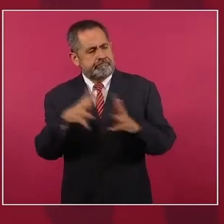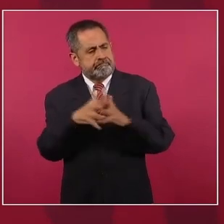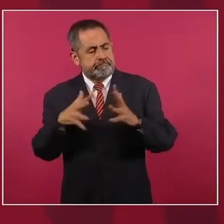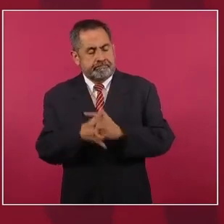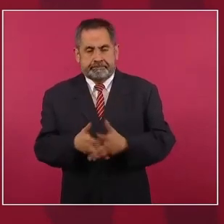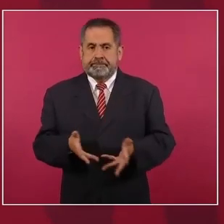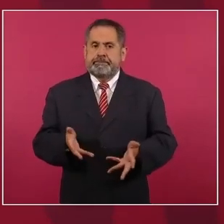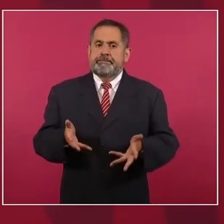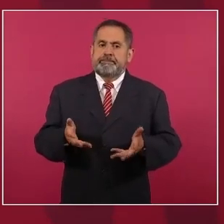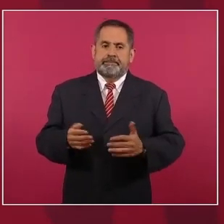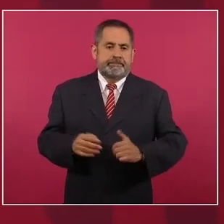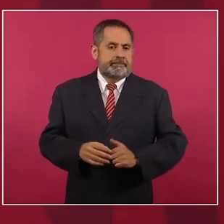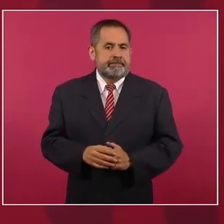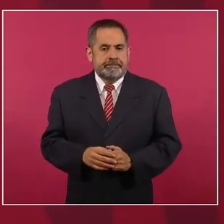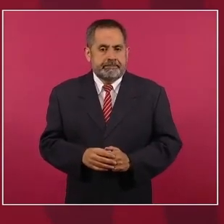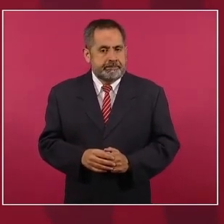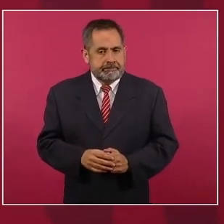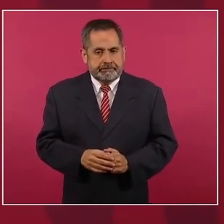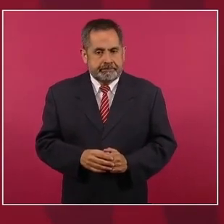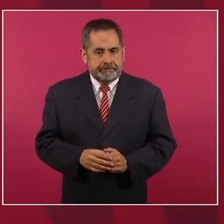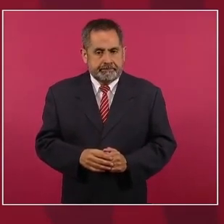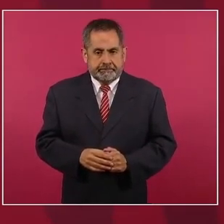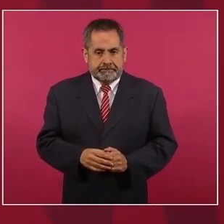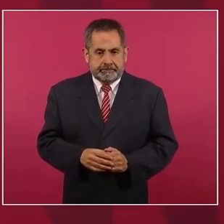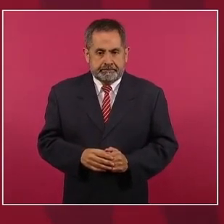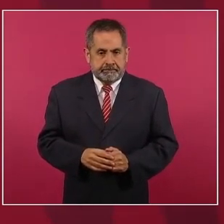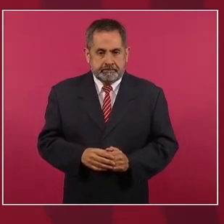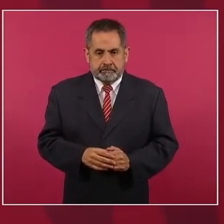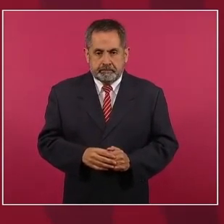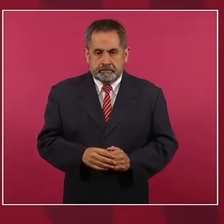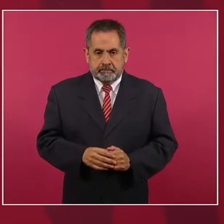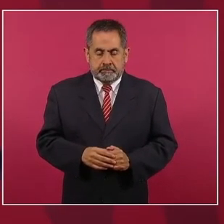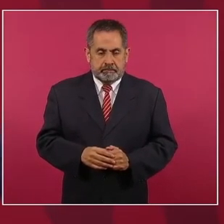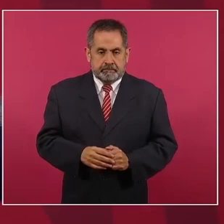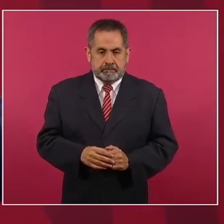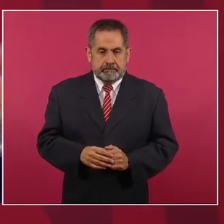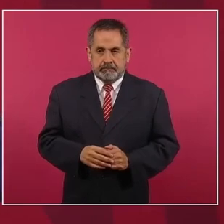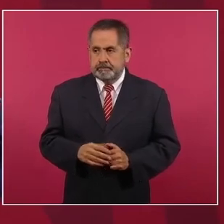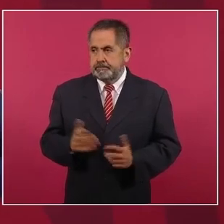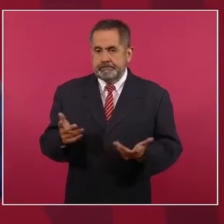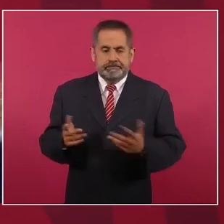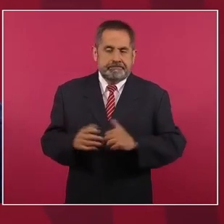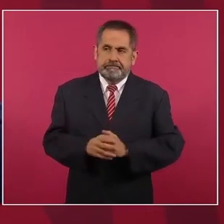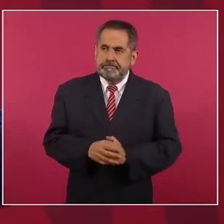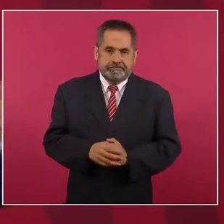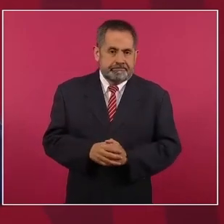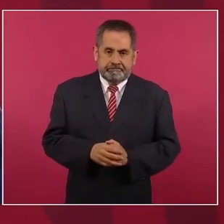pues entonces sí